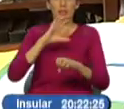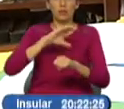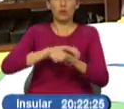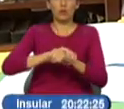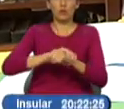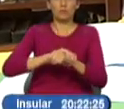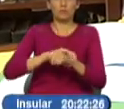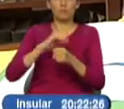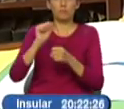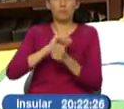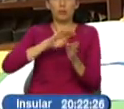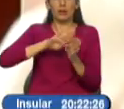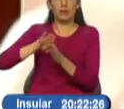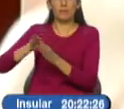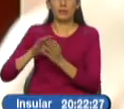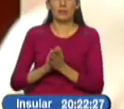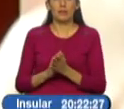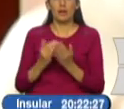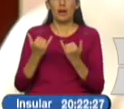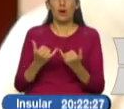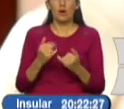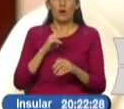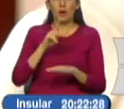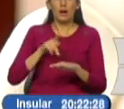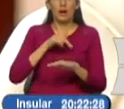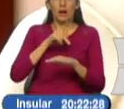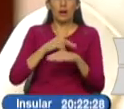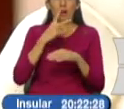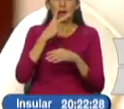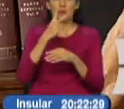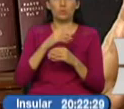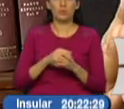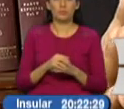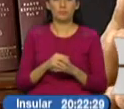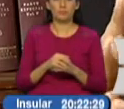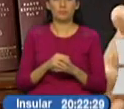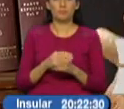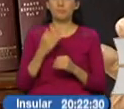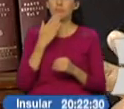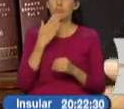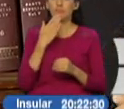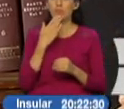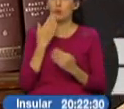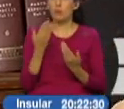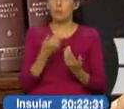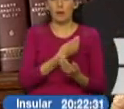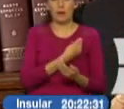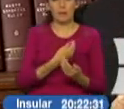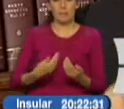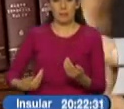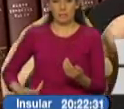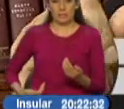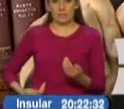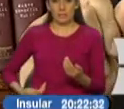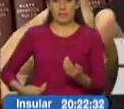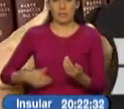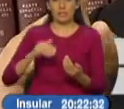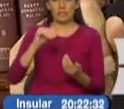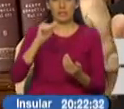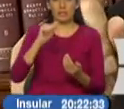Acción judicial que para el penalista Gonzalo Silva tiene un solo camino en derecho. Como al presidente Bucarán no le han dictado